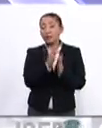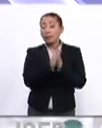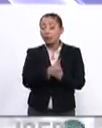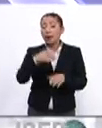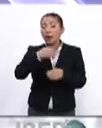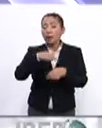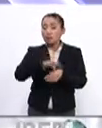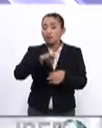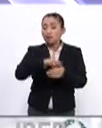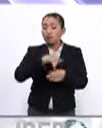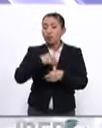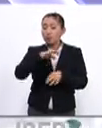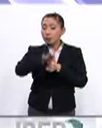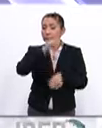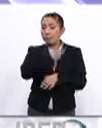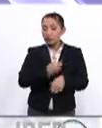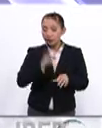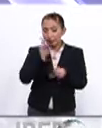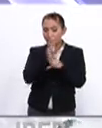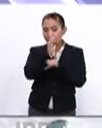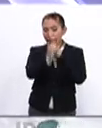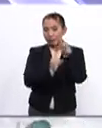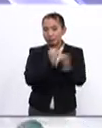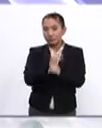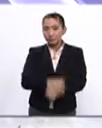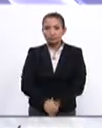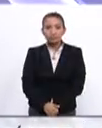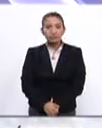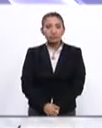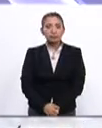se realicen elecciones con amplia observación internacional.